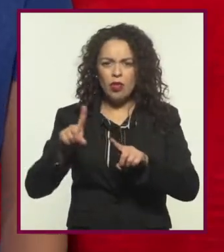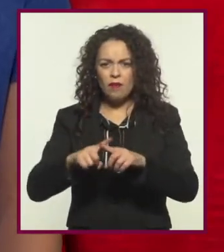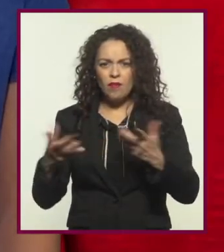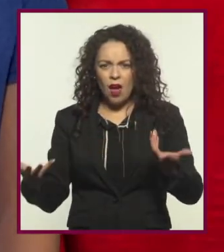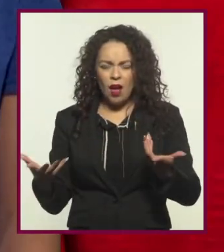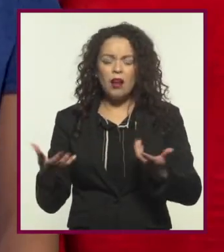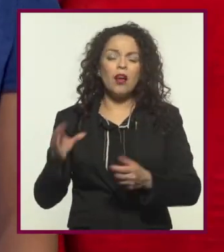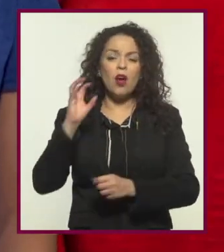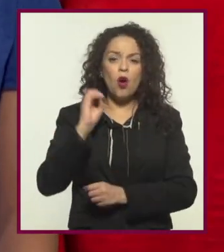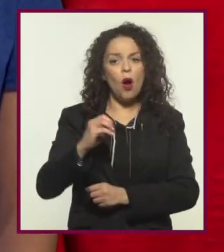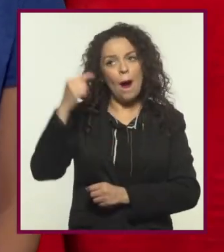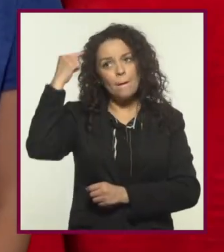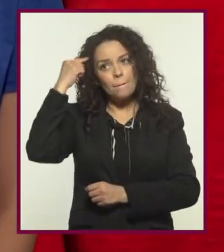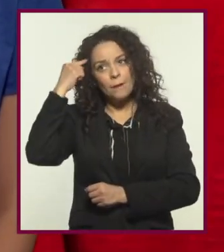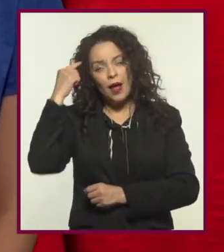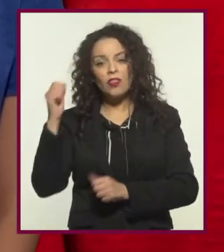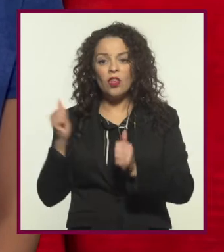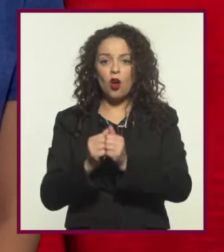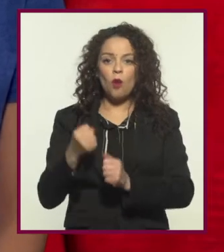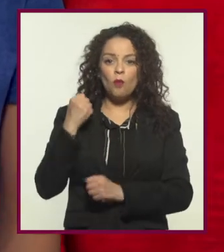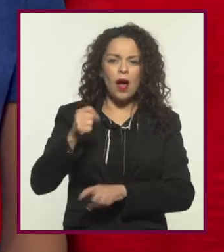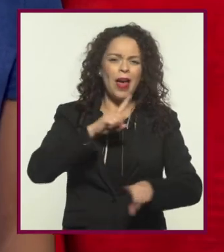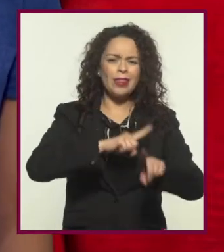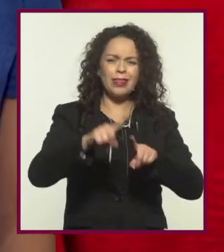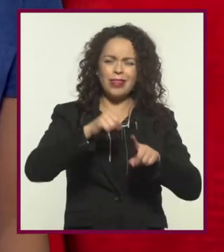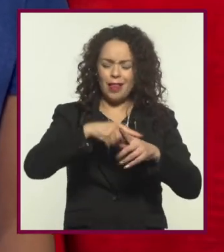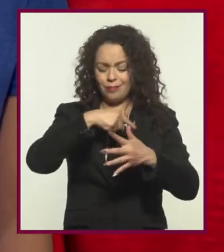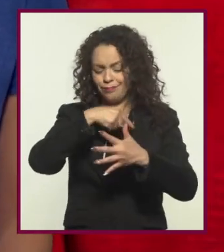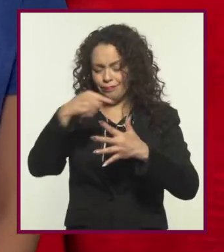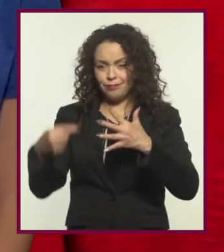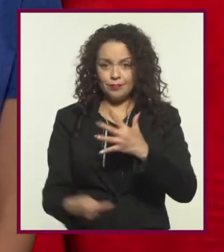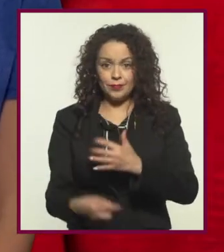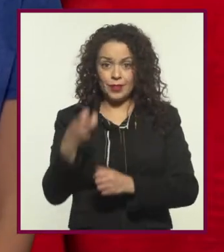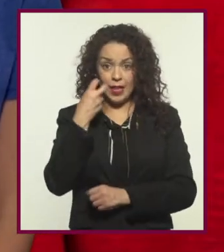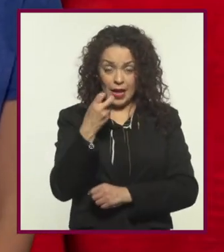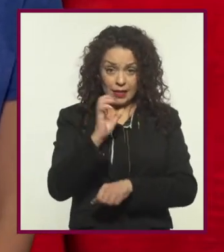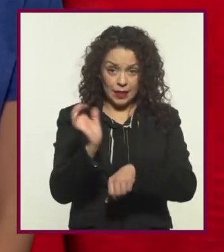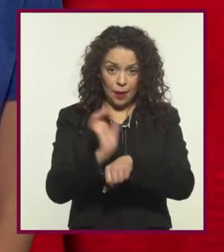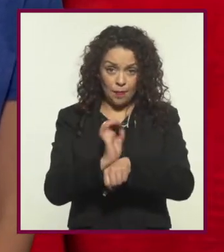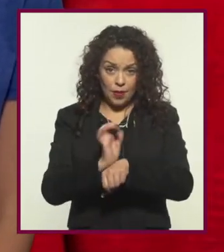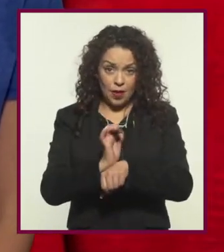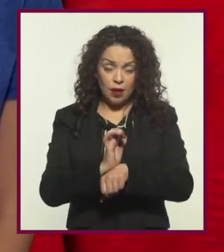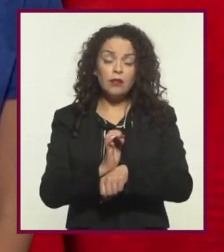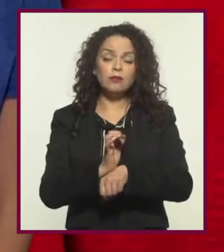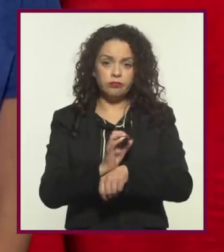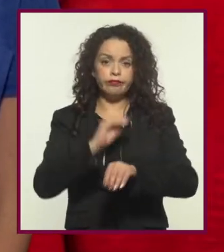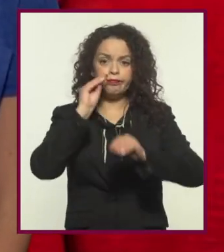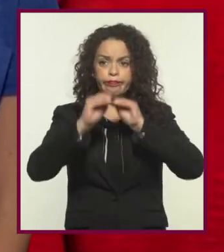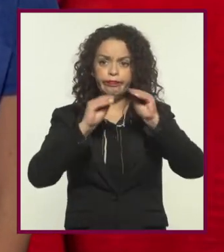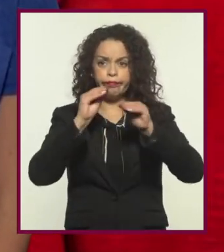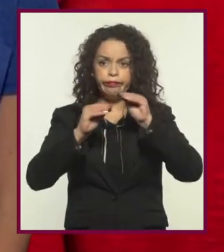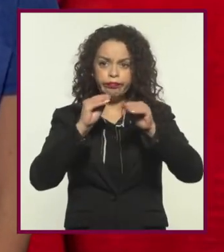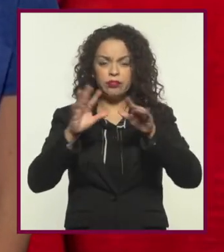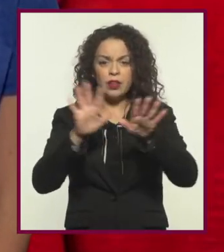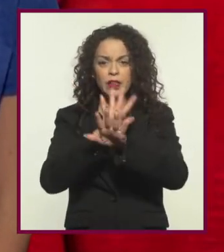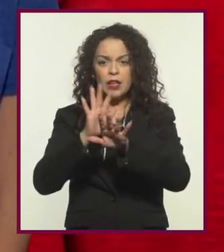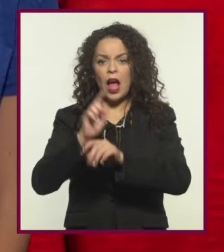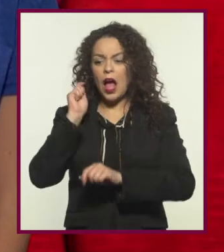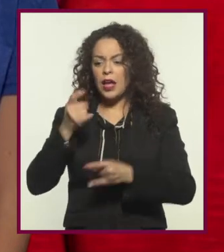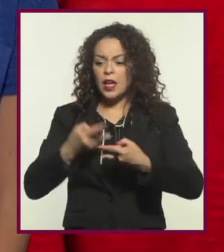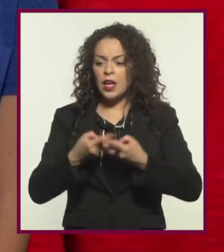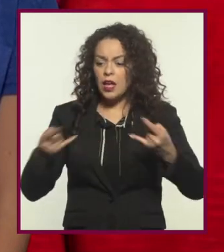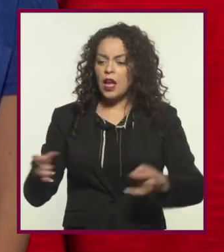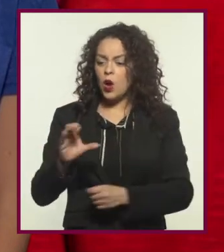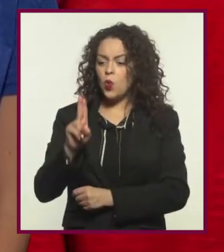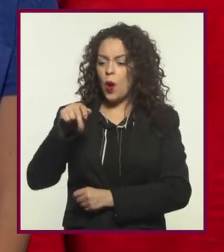la mente y sus poderes, técnicas y gadgets del futuro, etc. La mayoría de estas películas son adaptaciones de cuentos y